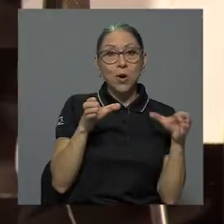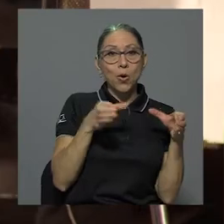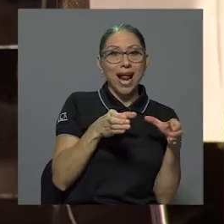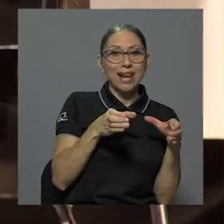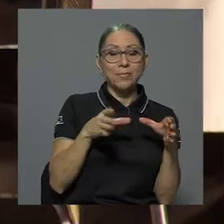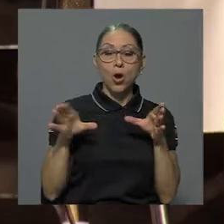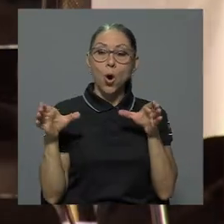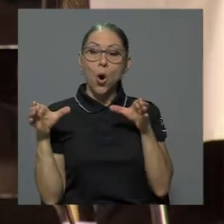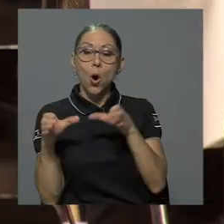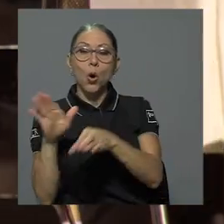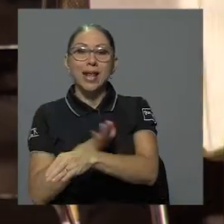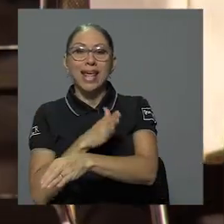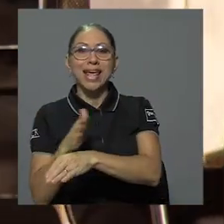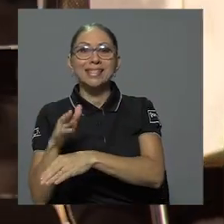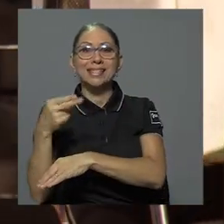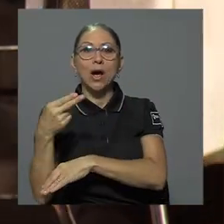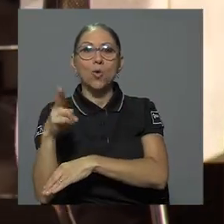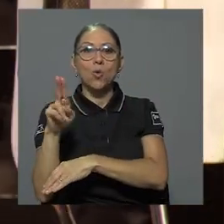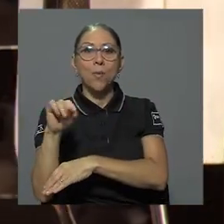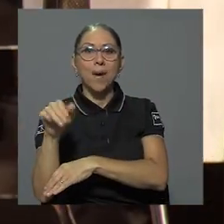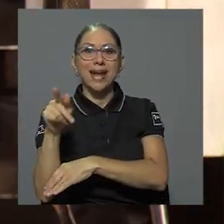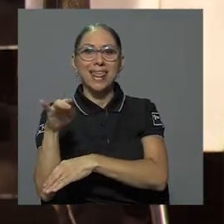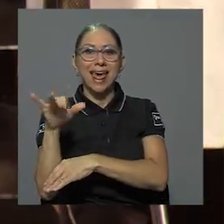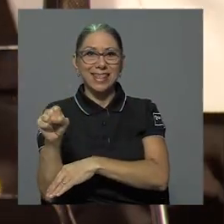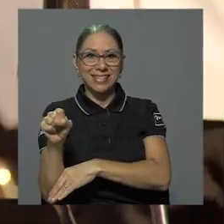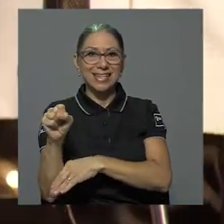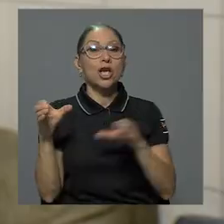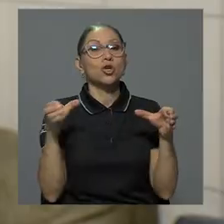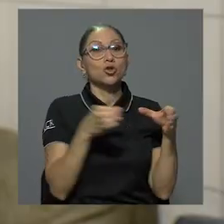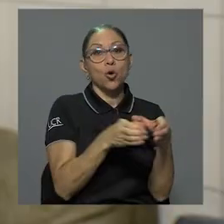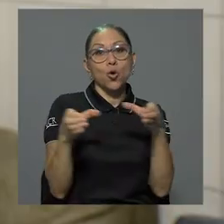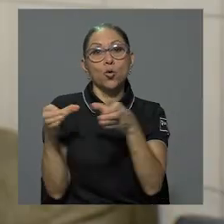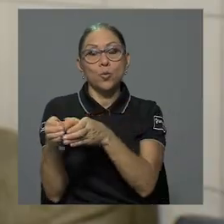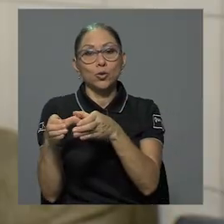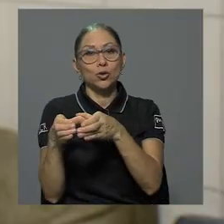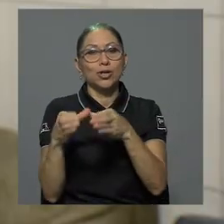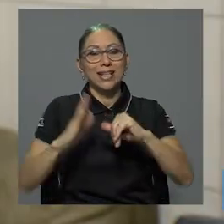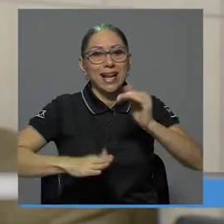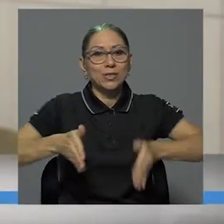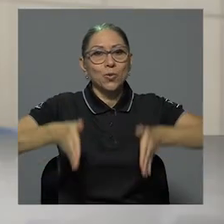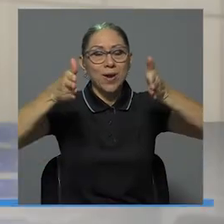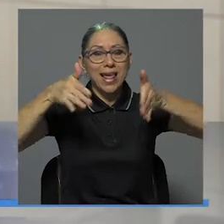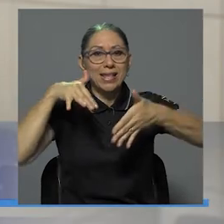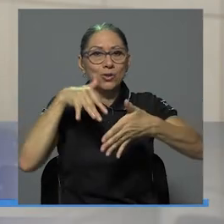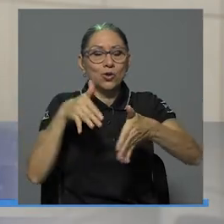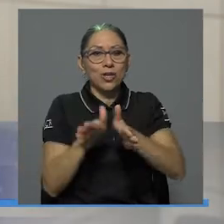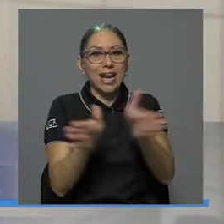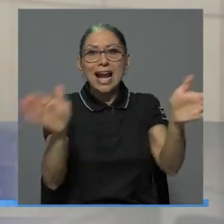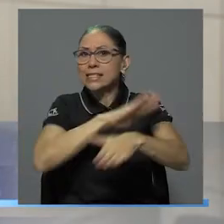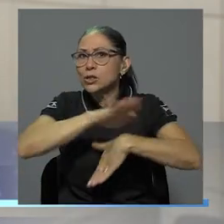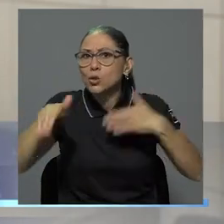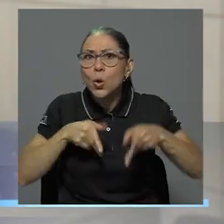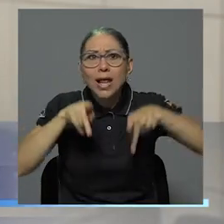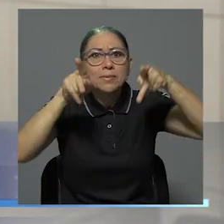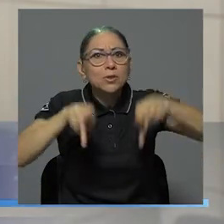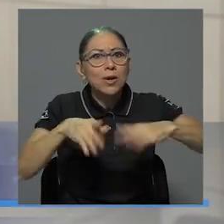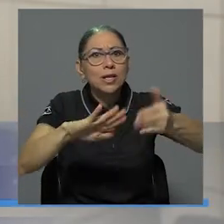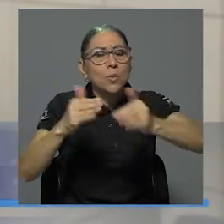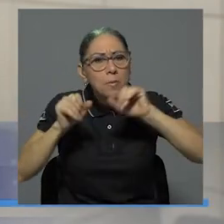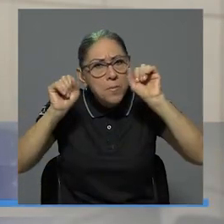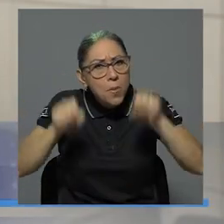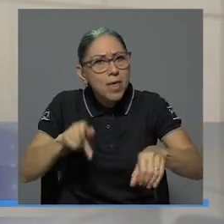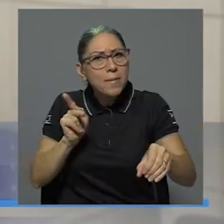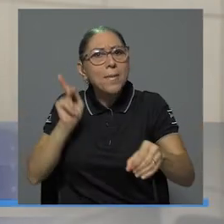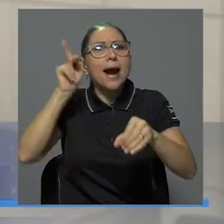Humanidades son grupos artísticos de la Escuela de Estudios Generales en donde todas las personas de la comunidad pueden participar realizando una